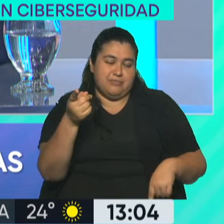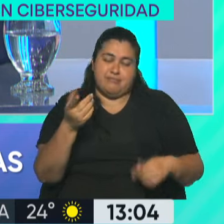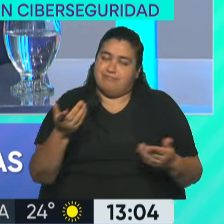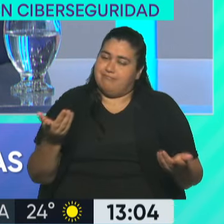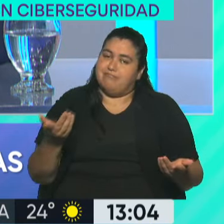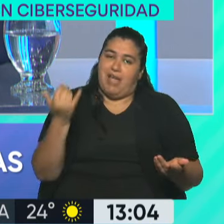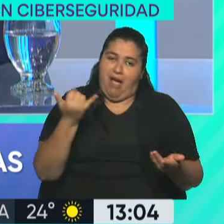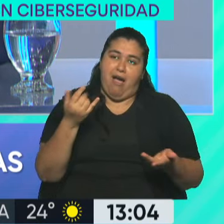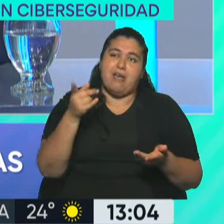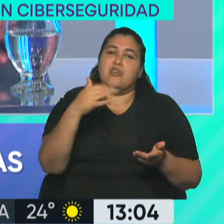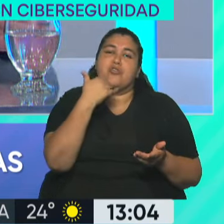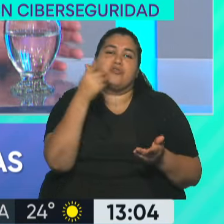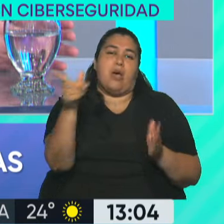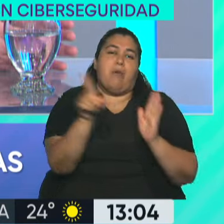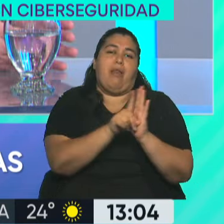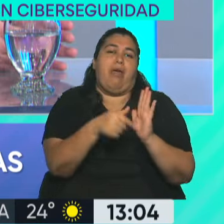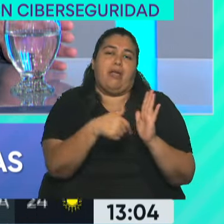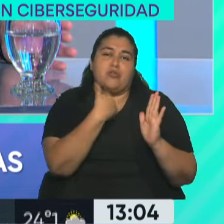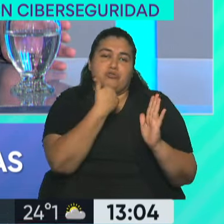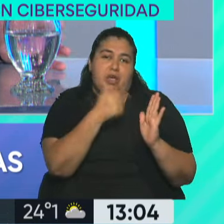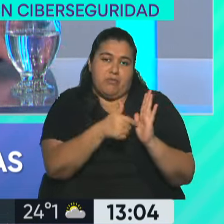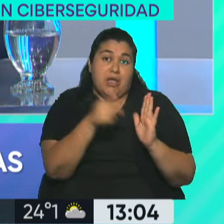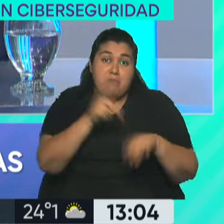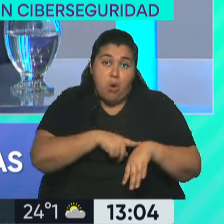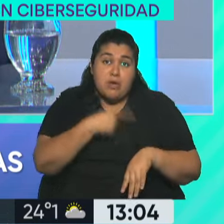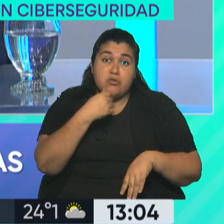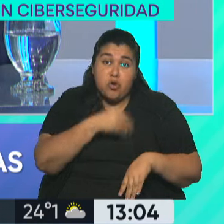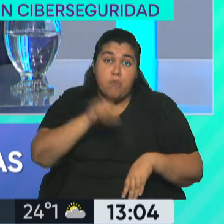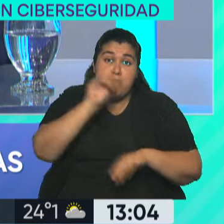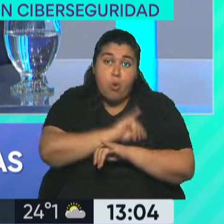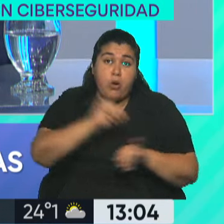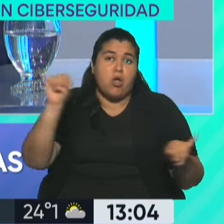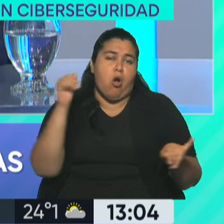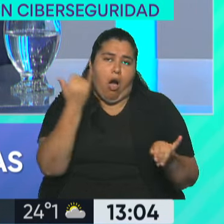existe esta normativa, más allá de que desde el momento que se publicó está vigente.